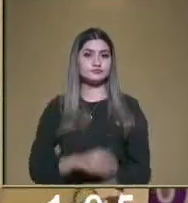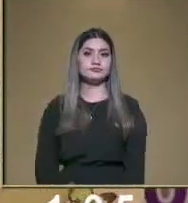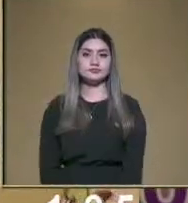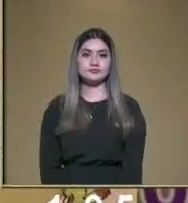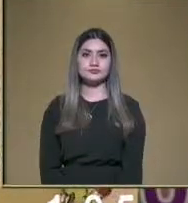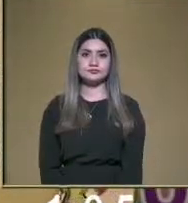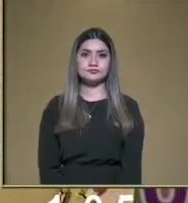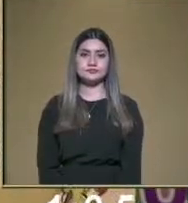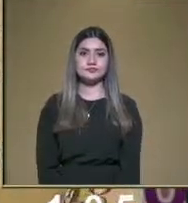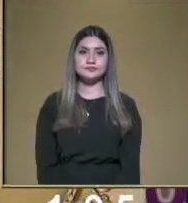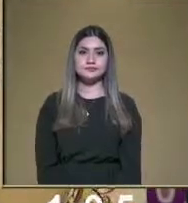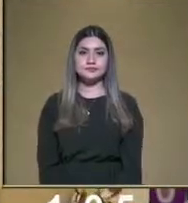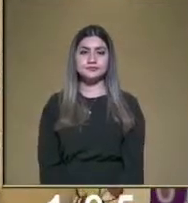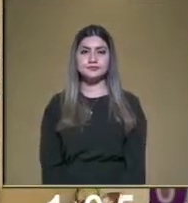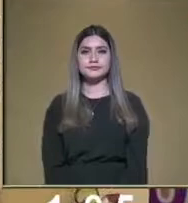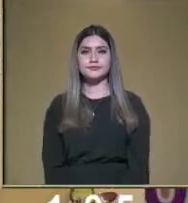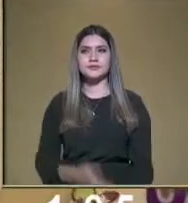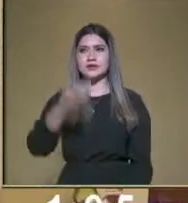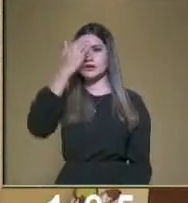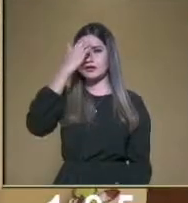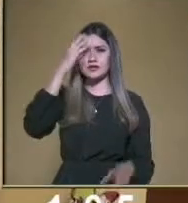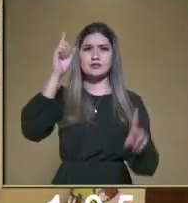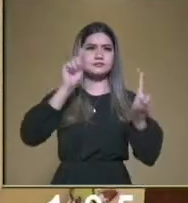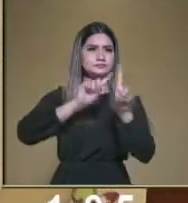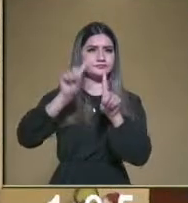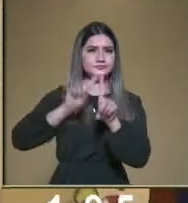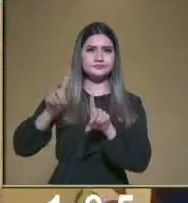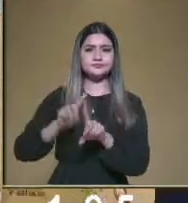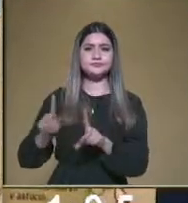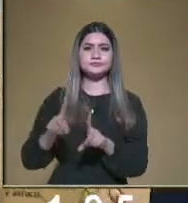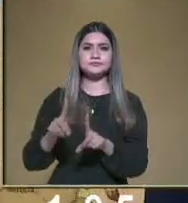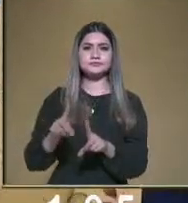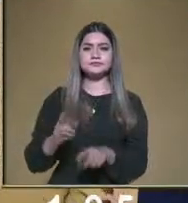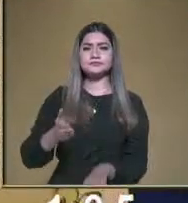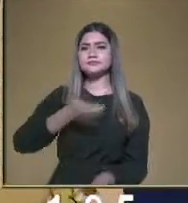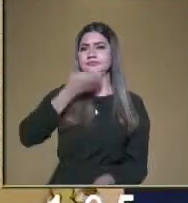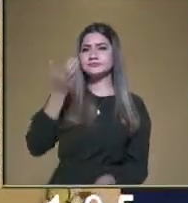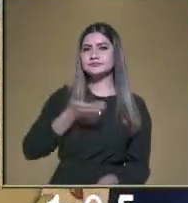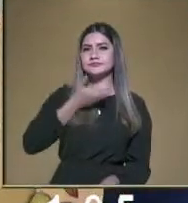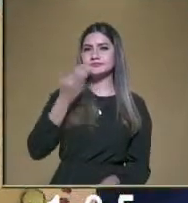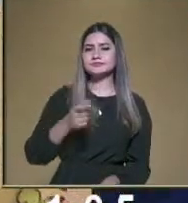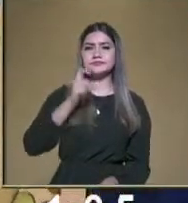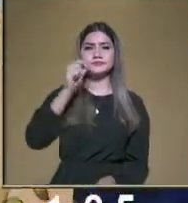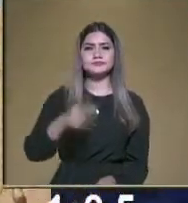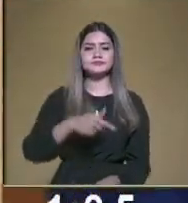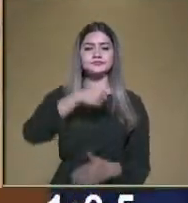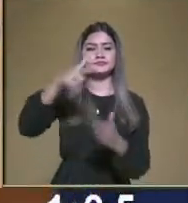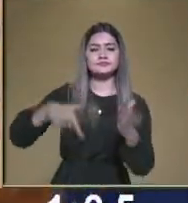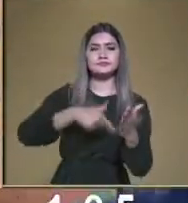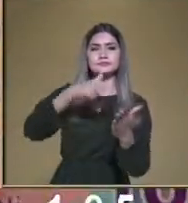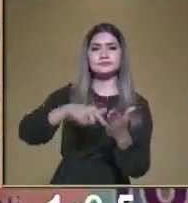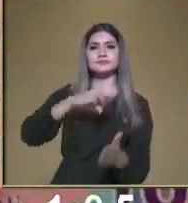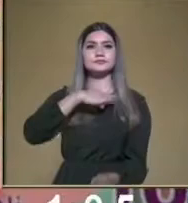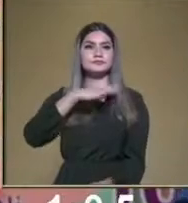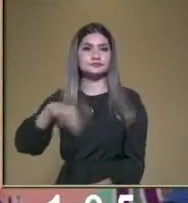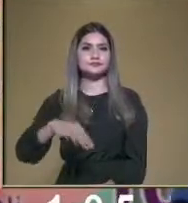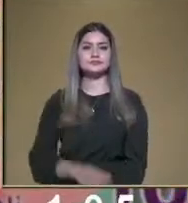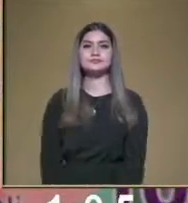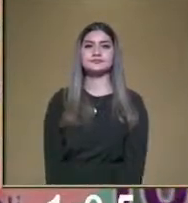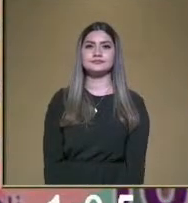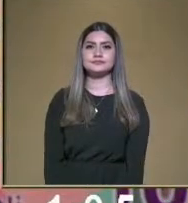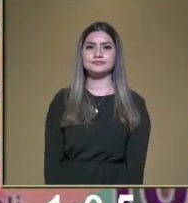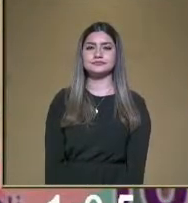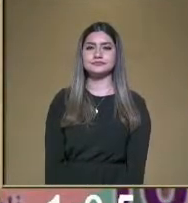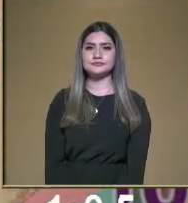adelantar y todo, verdad? Y ir conociendo ese conocimiento de la cosmovisión indígena acerca del Mictlán. Así es,